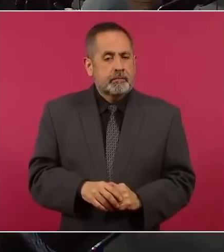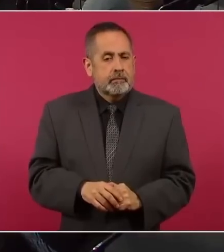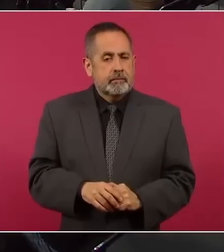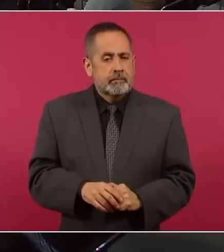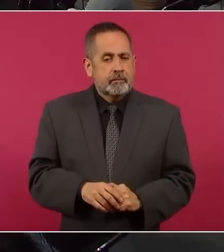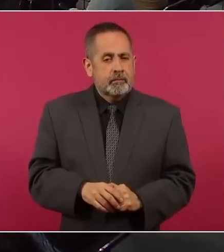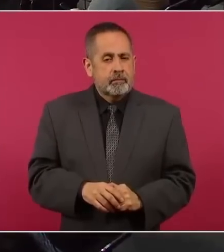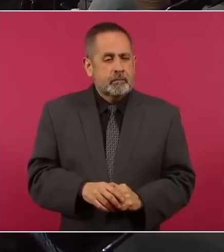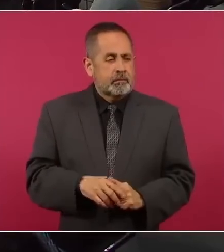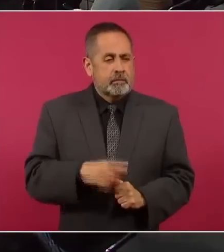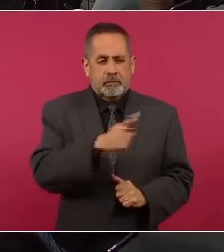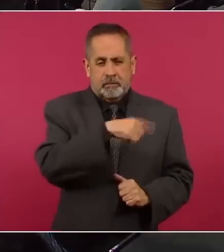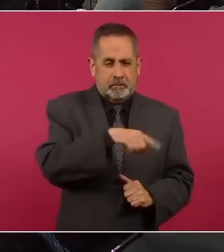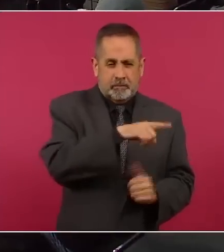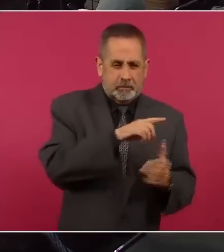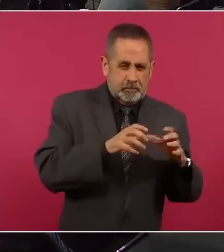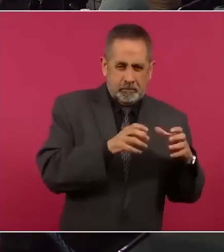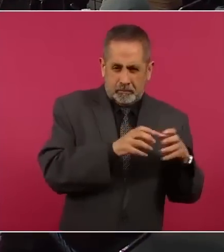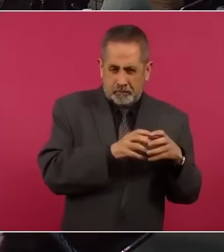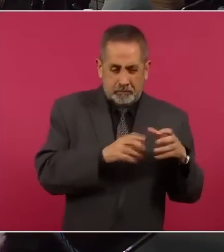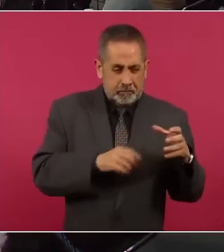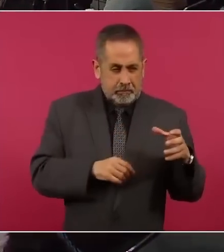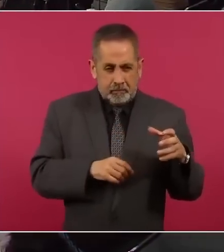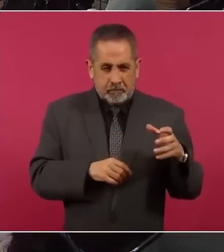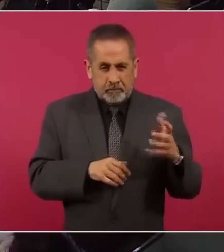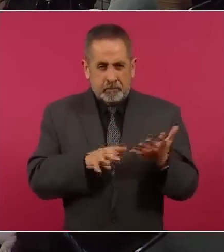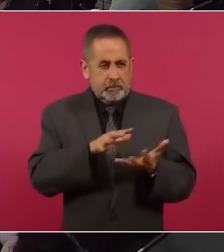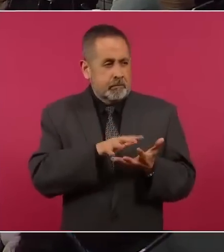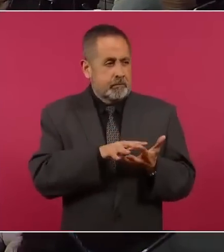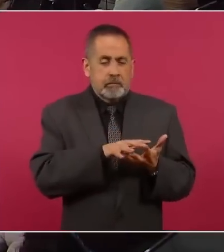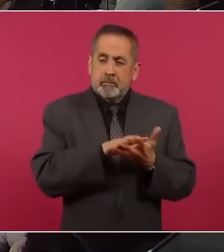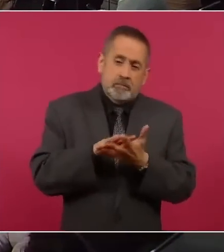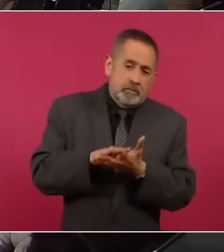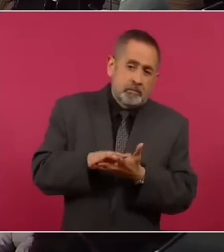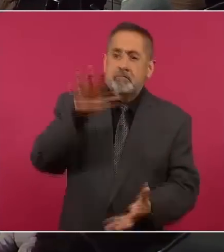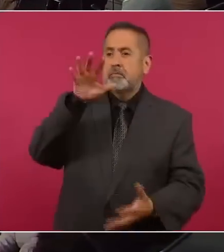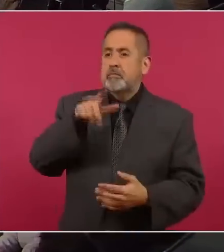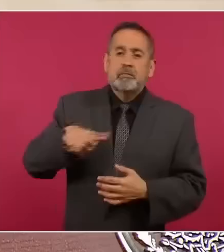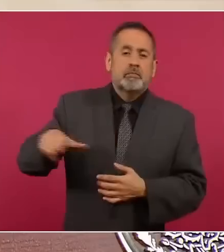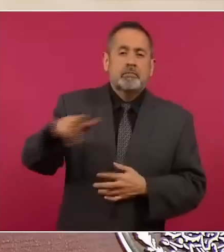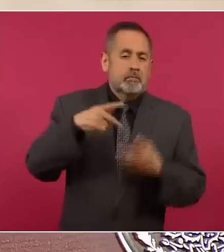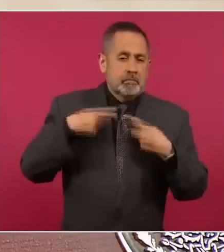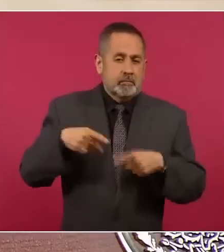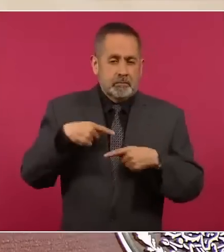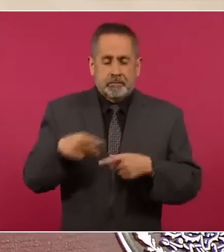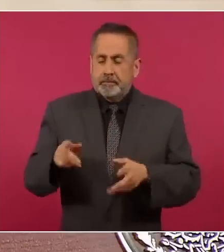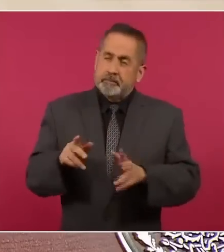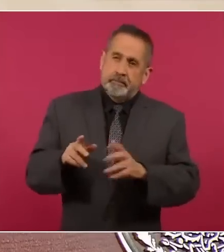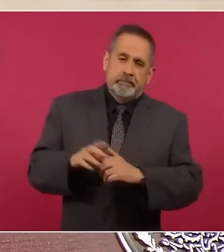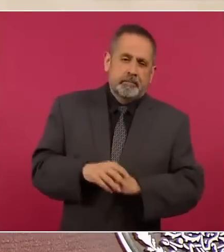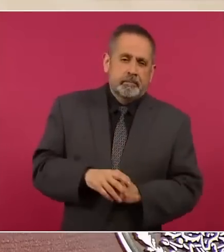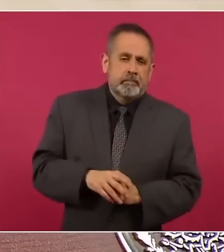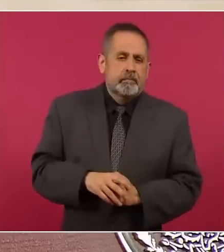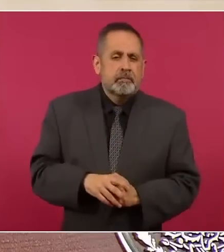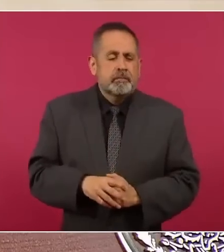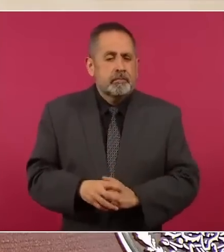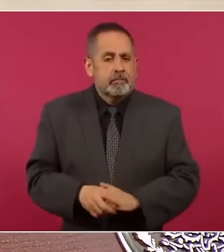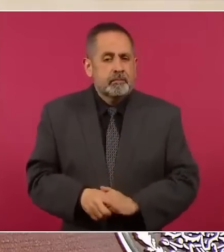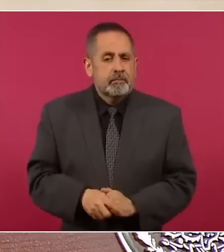sea tan interesante para la mayoría del pueblo, cuando